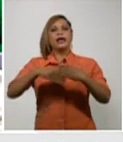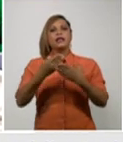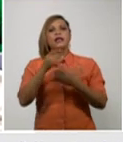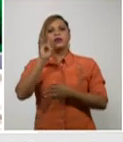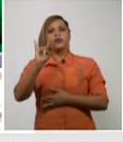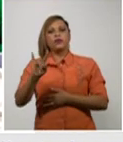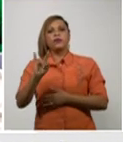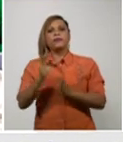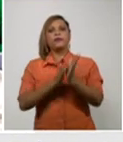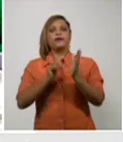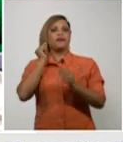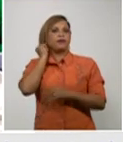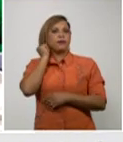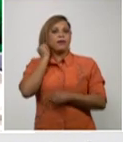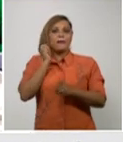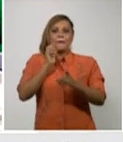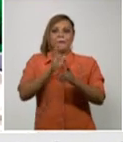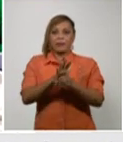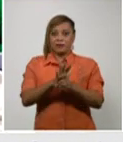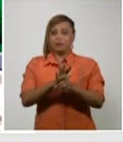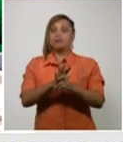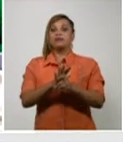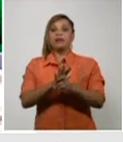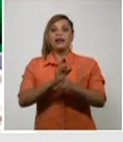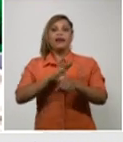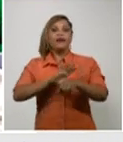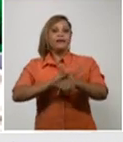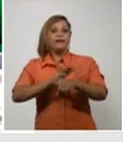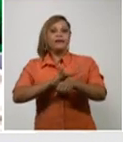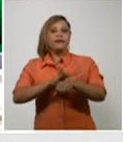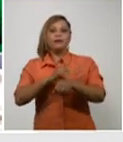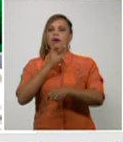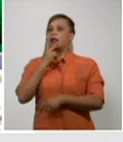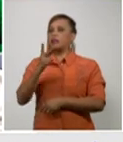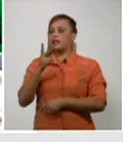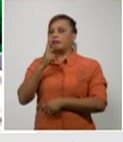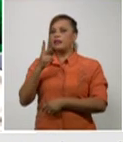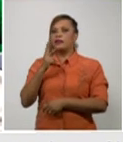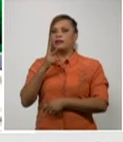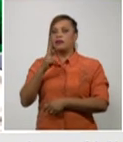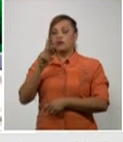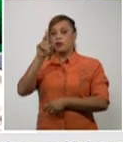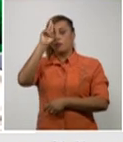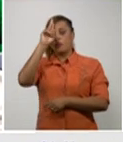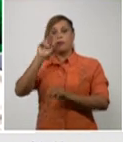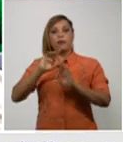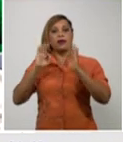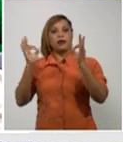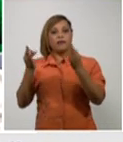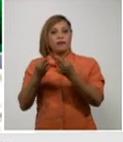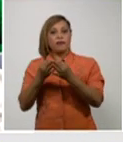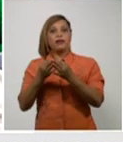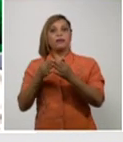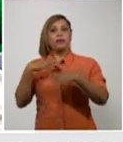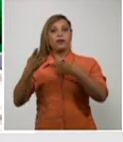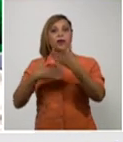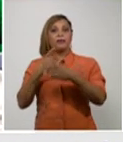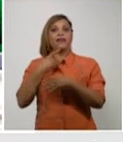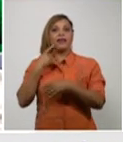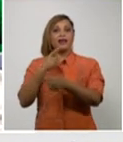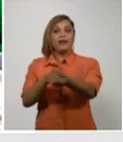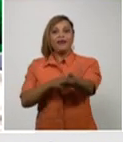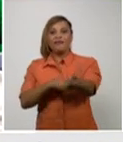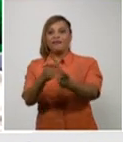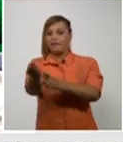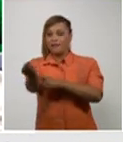síntomas, se estaba atendiendo una consulta ambulatoria de angiología, presentó un